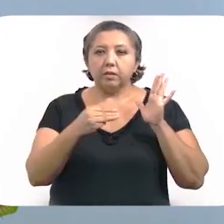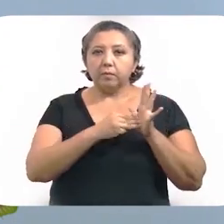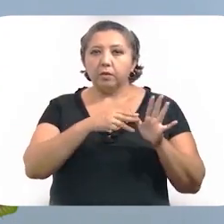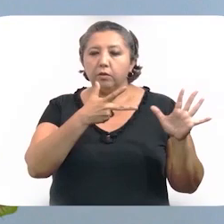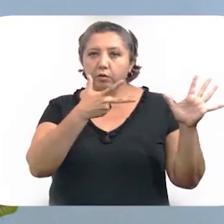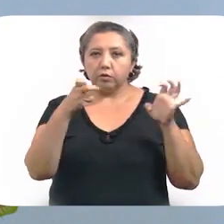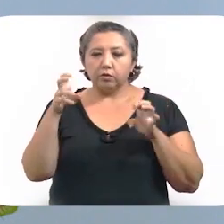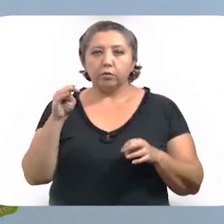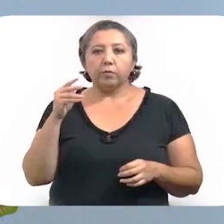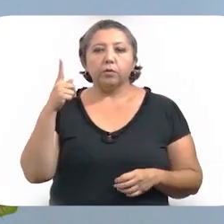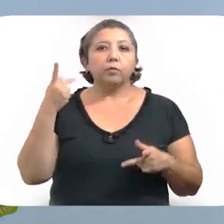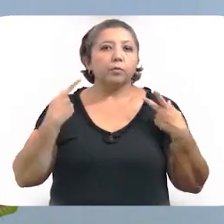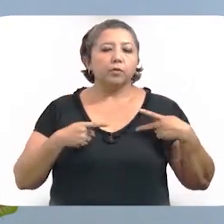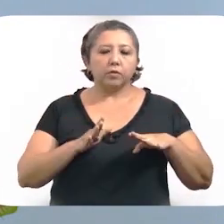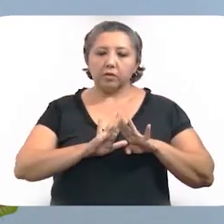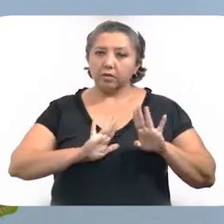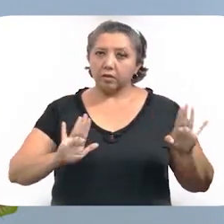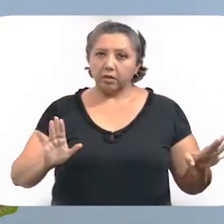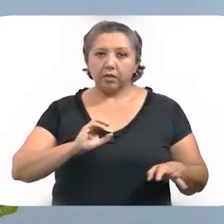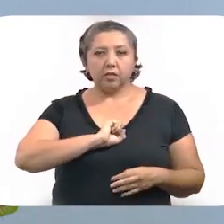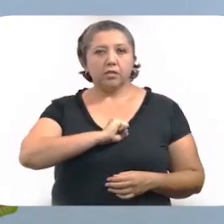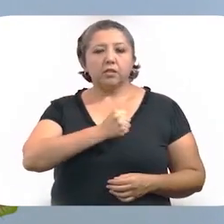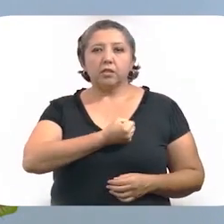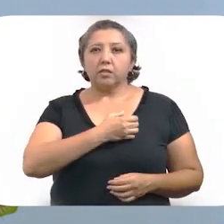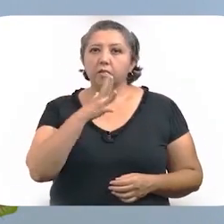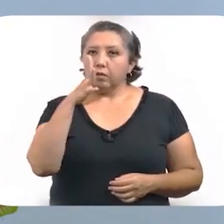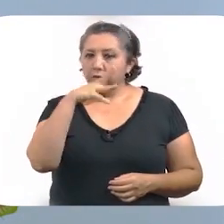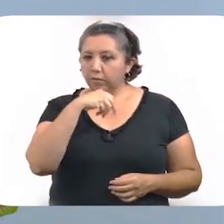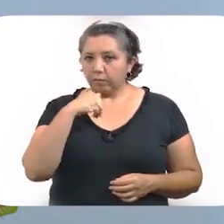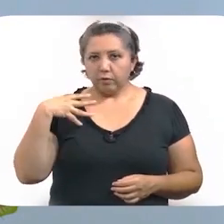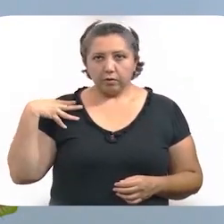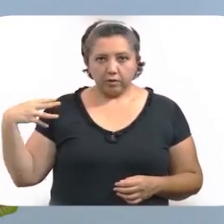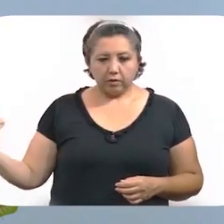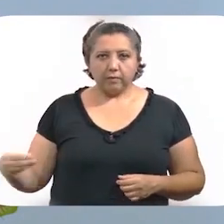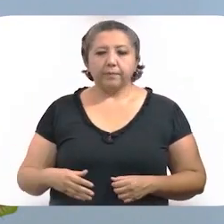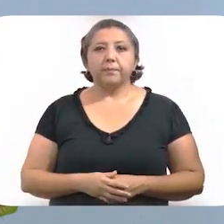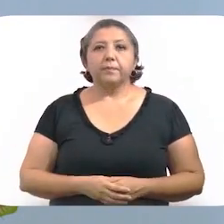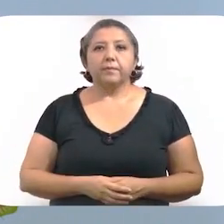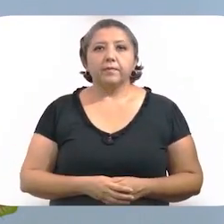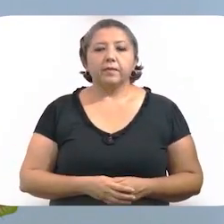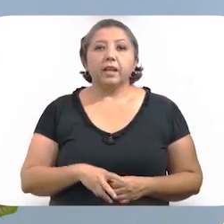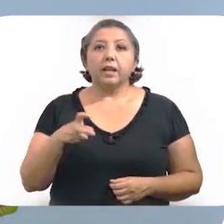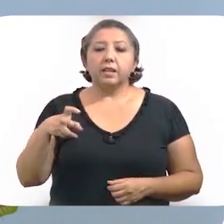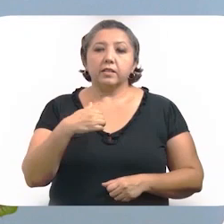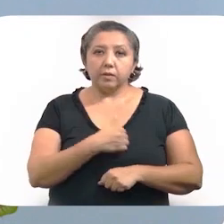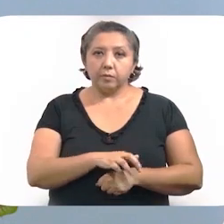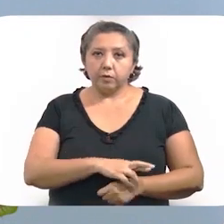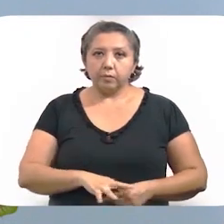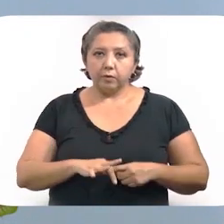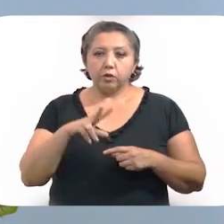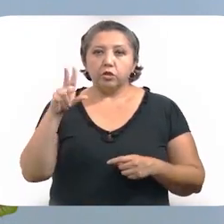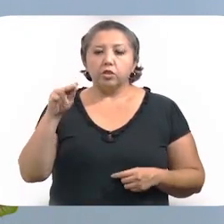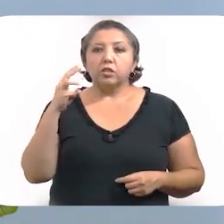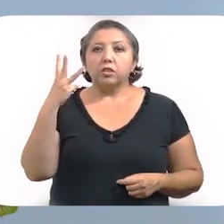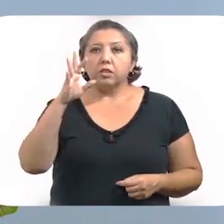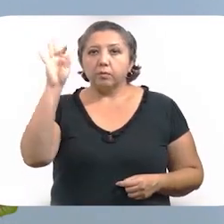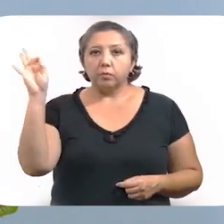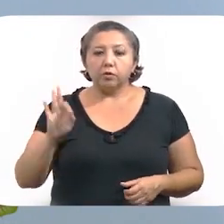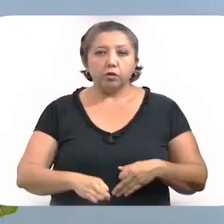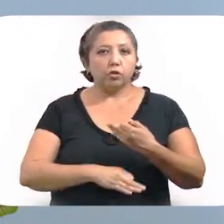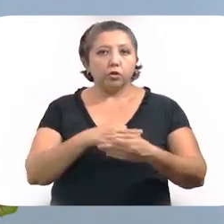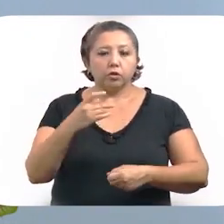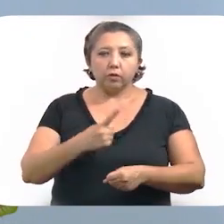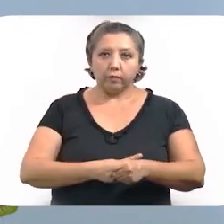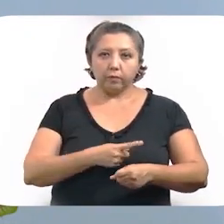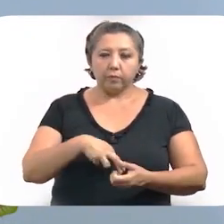,891 pacientes ya se recuperaron. No presentan síntomas donde pueden contagiar. Esta cifra representa el 83% del